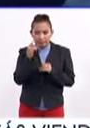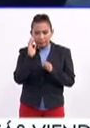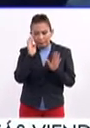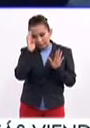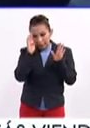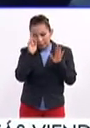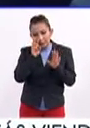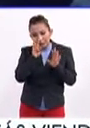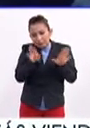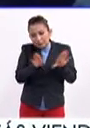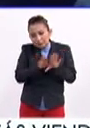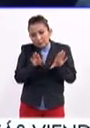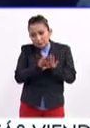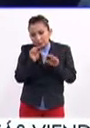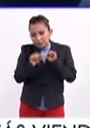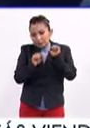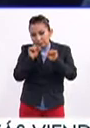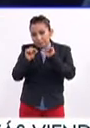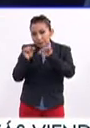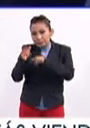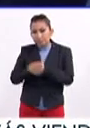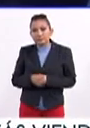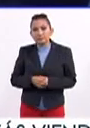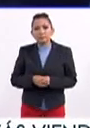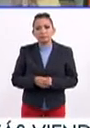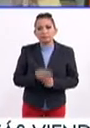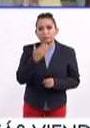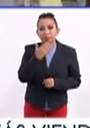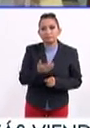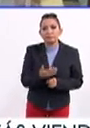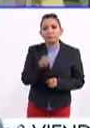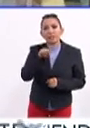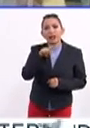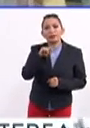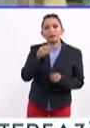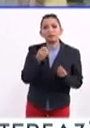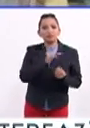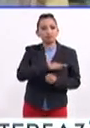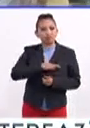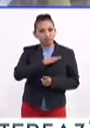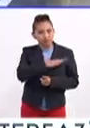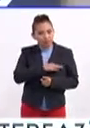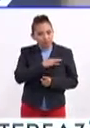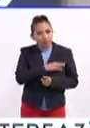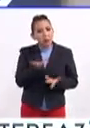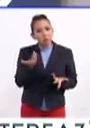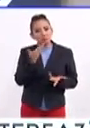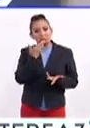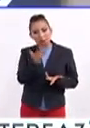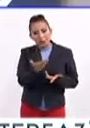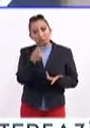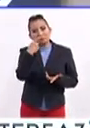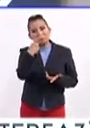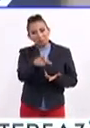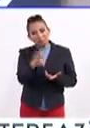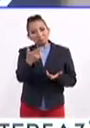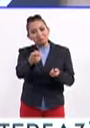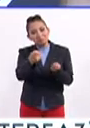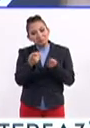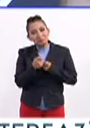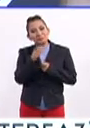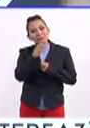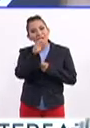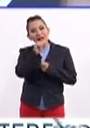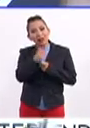de, de ver cómo, cómo nos va. pasito. Sí, claro. Paso a pasito. Muy bien. Pues, Nadia, muchísimas felicidades por haber logrado, eh, obtener